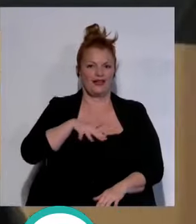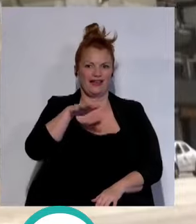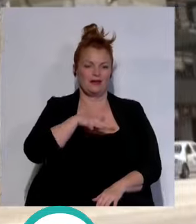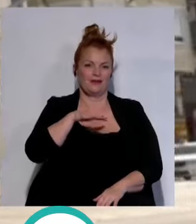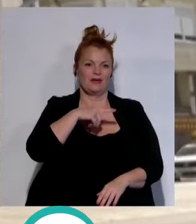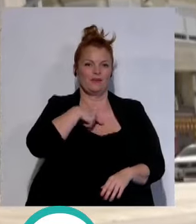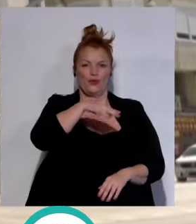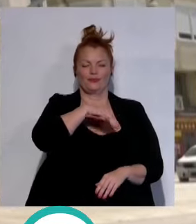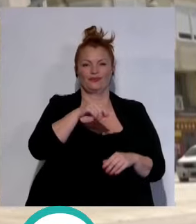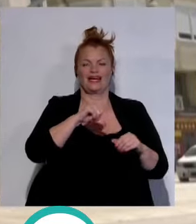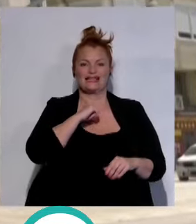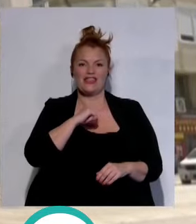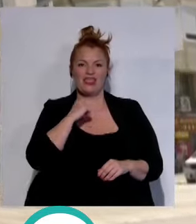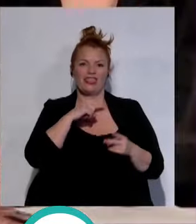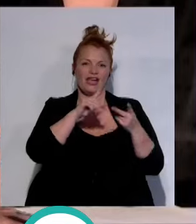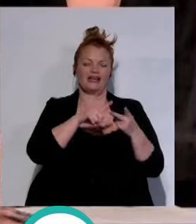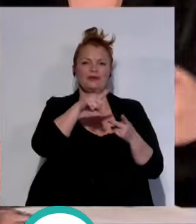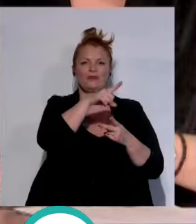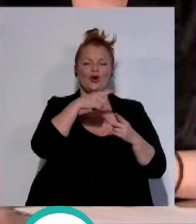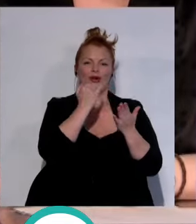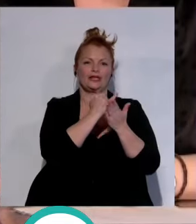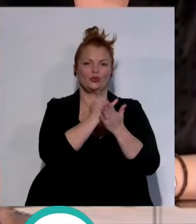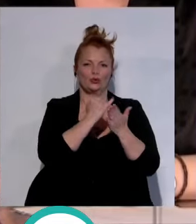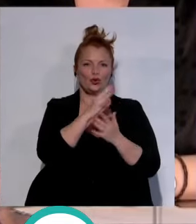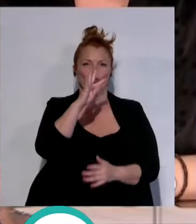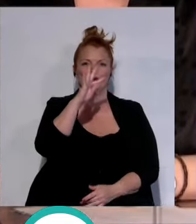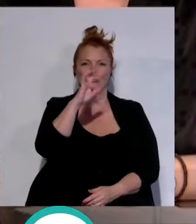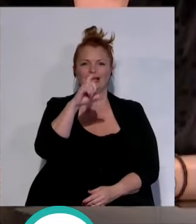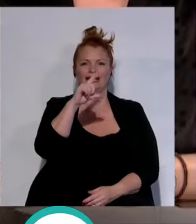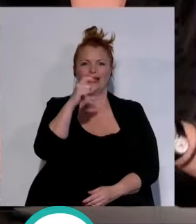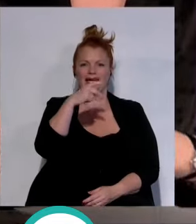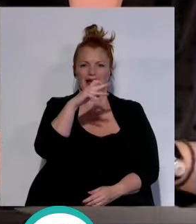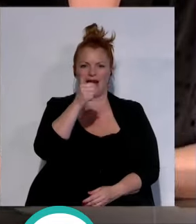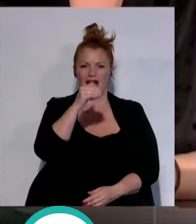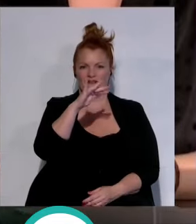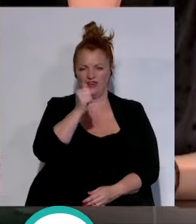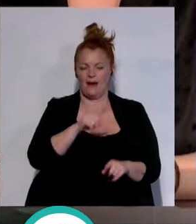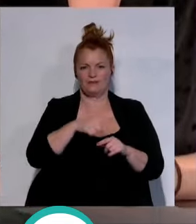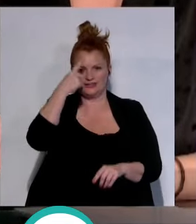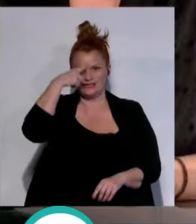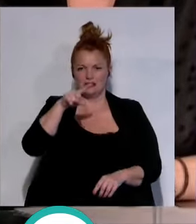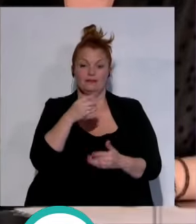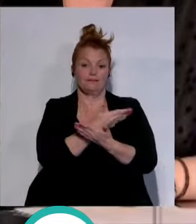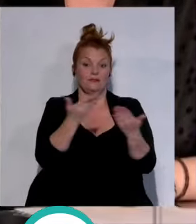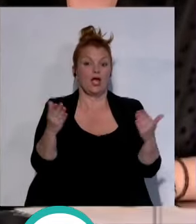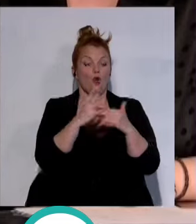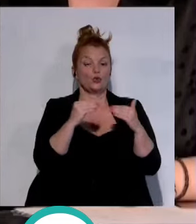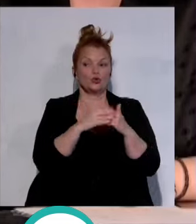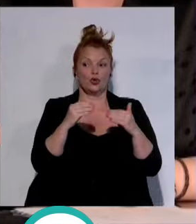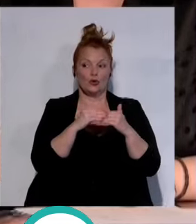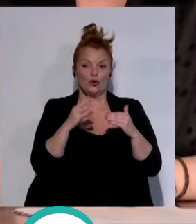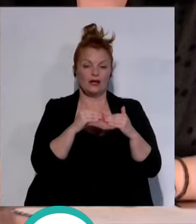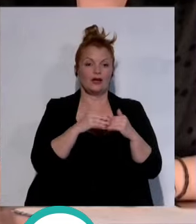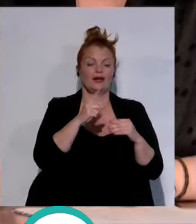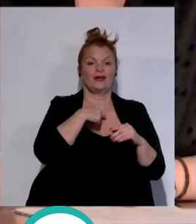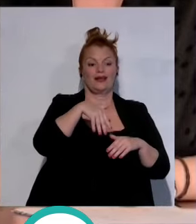telegrafía sin hilos nos íbamos conscientes de que íbamos a poner a los usuarios que están acostumbrados a cogerlo